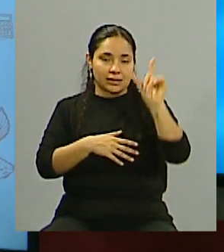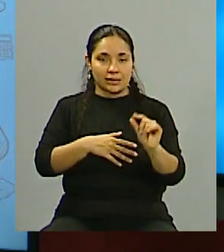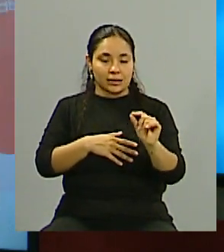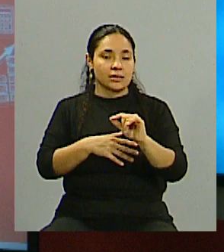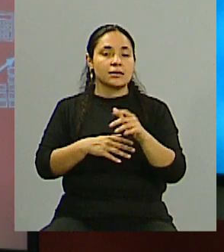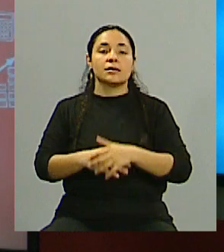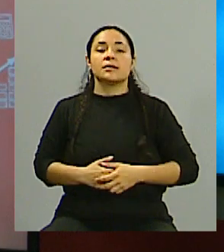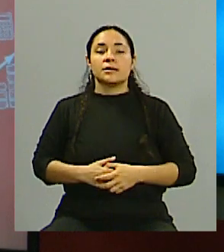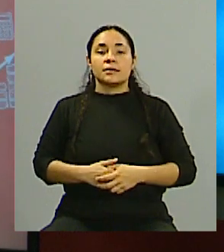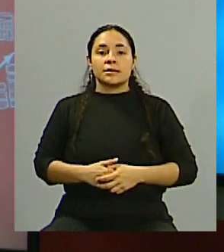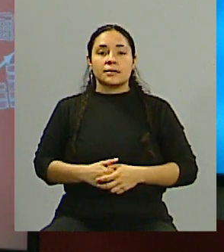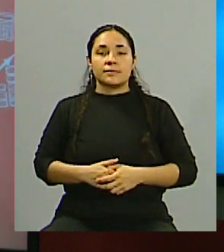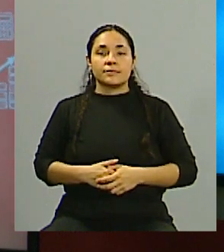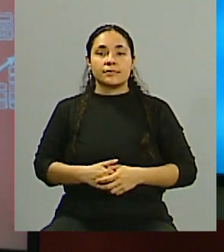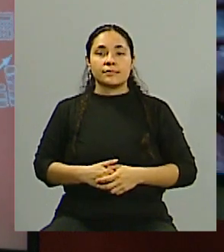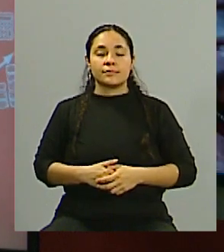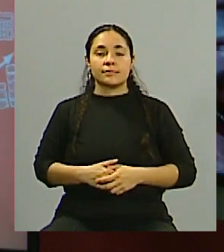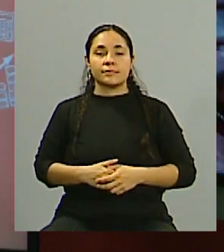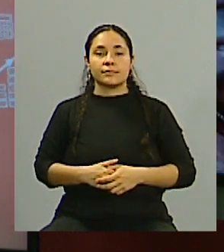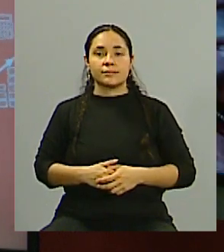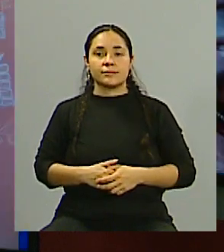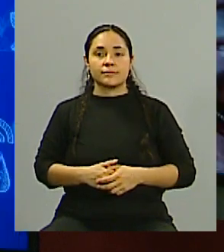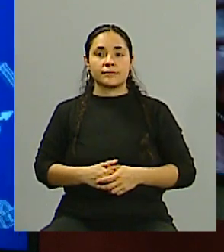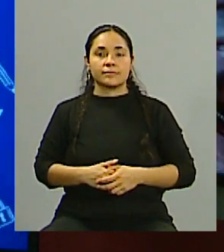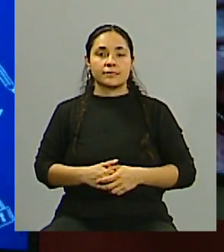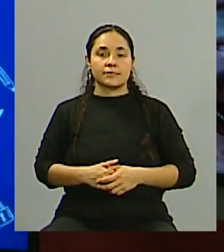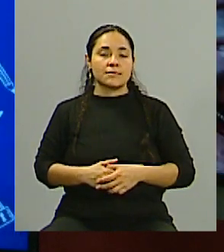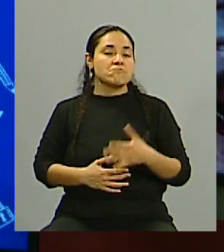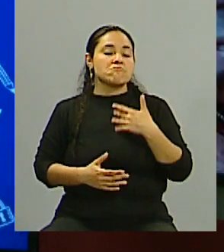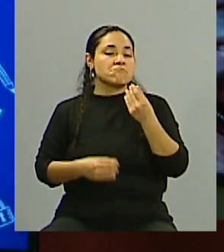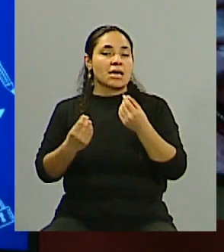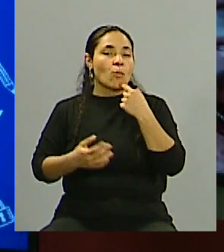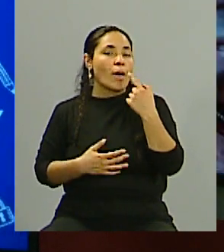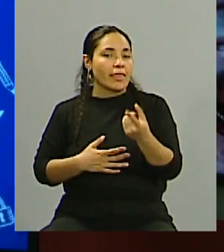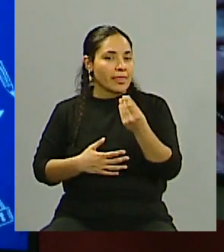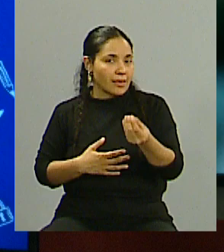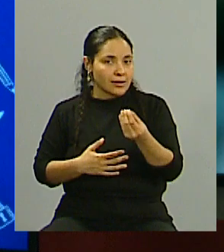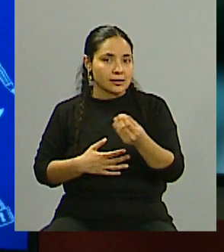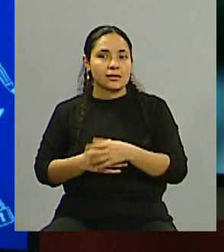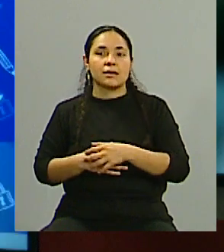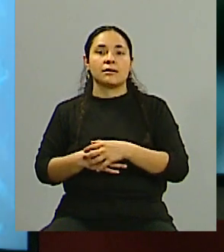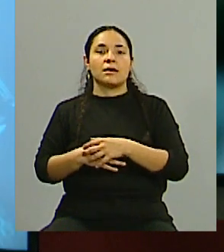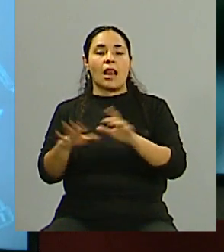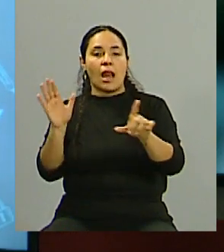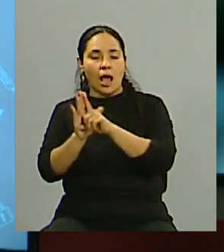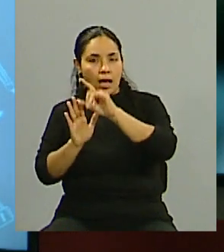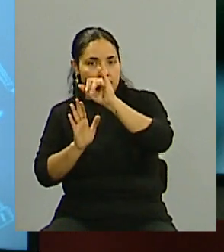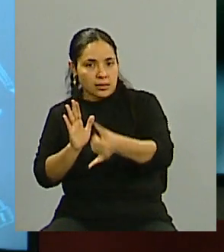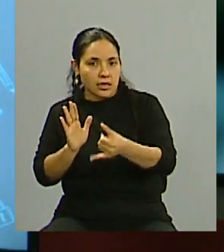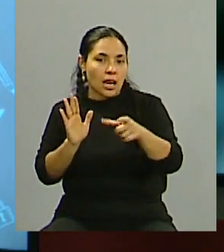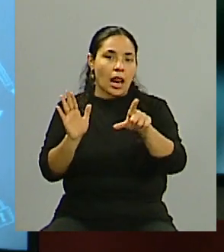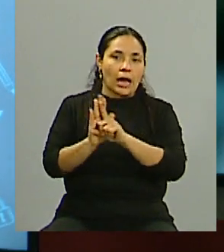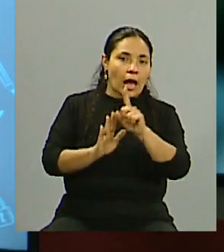ciudades donde van. ¿Qué es lo que se puede decir? Porque también se hablaba de es ilegal, no es ilegal.